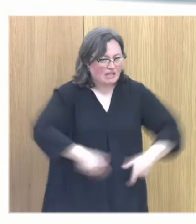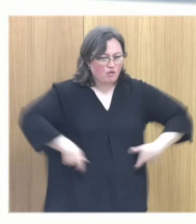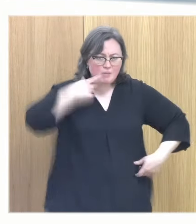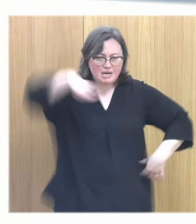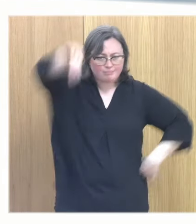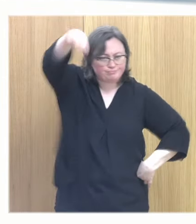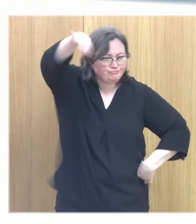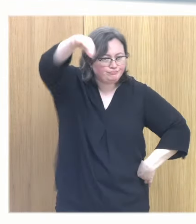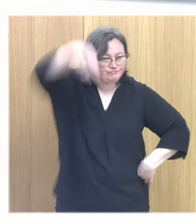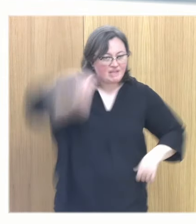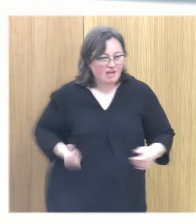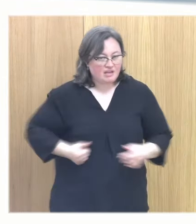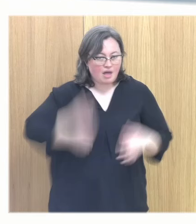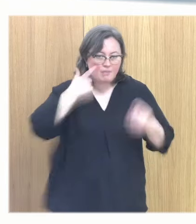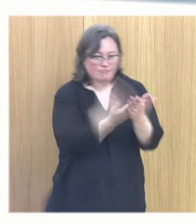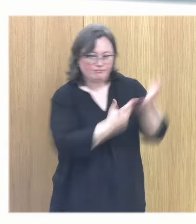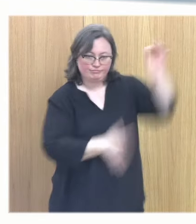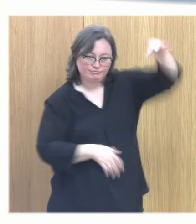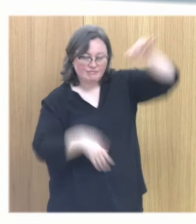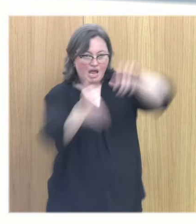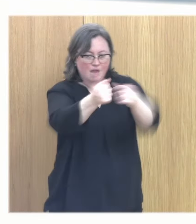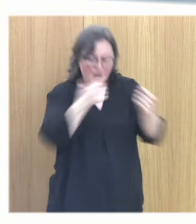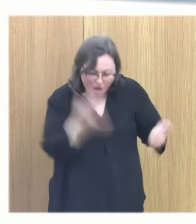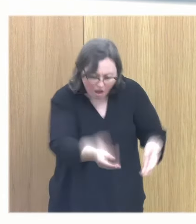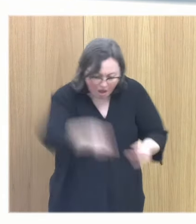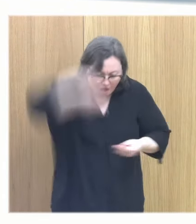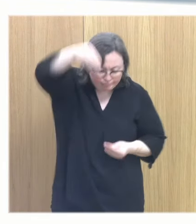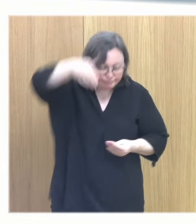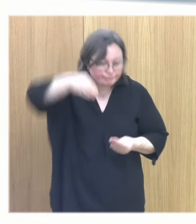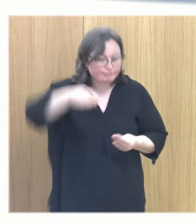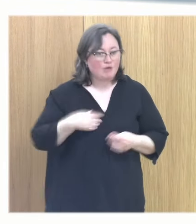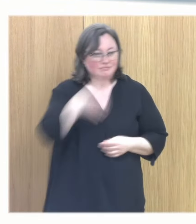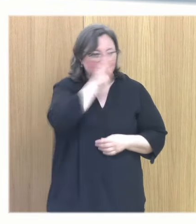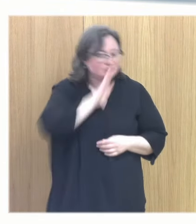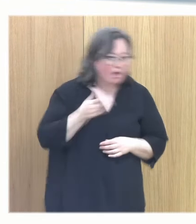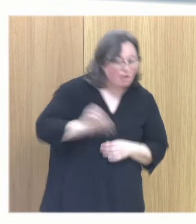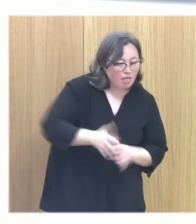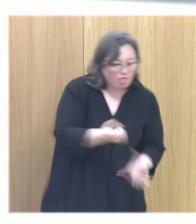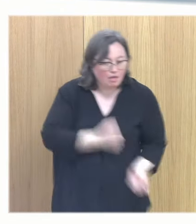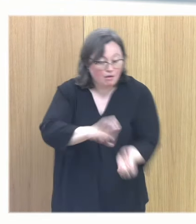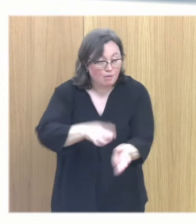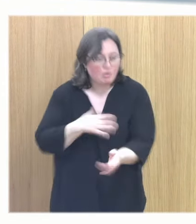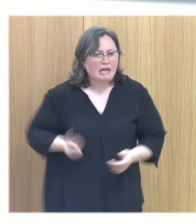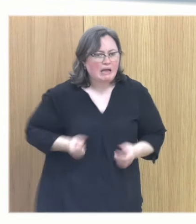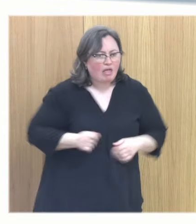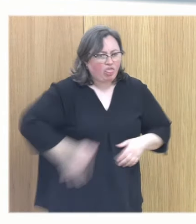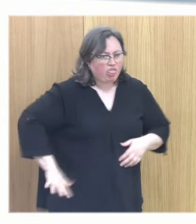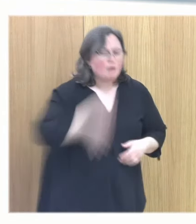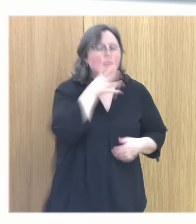llenos de caca de los de los armarios y de los cajones donde los chavalos los esconden porque se hacen caca encima